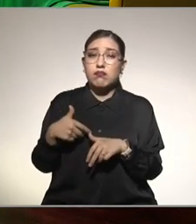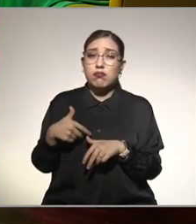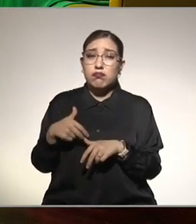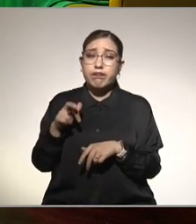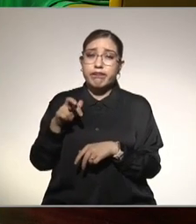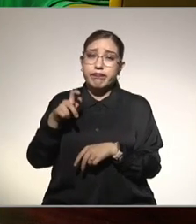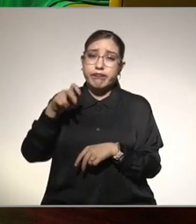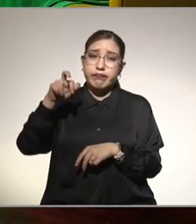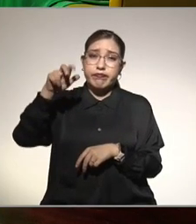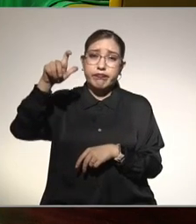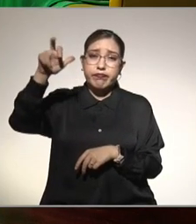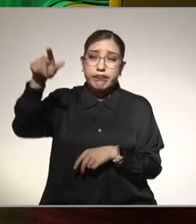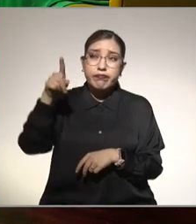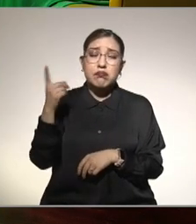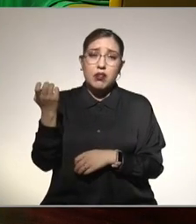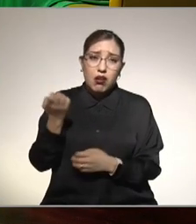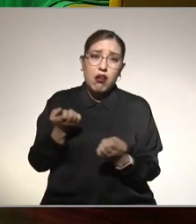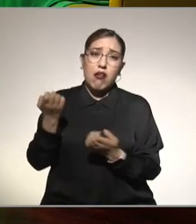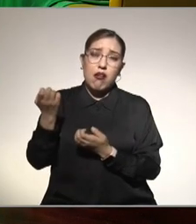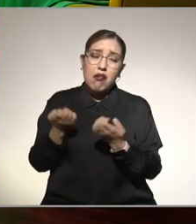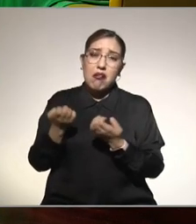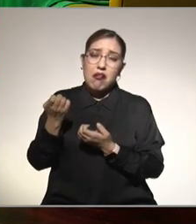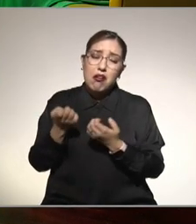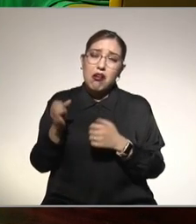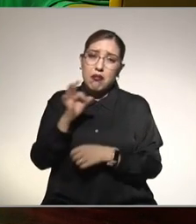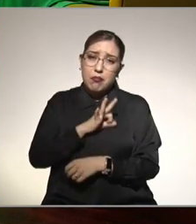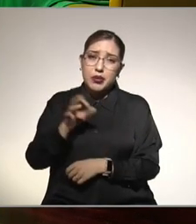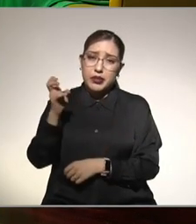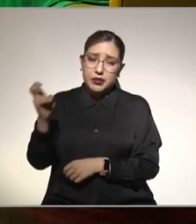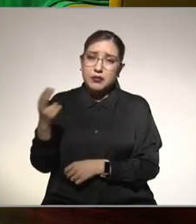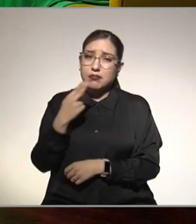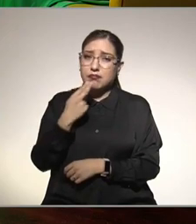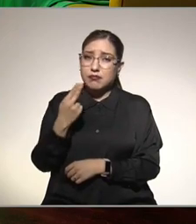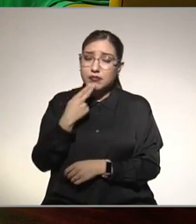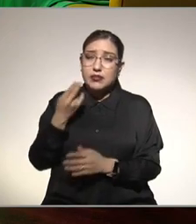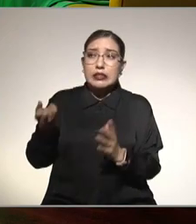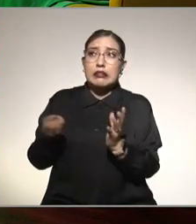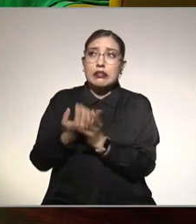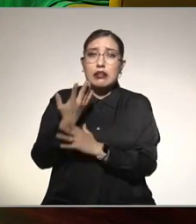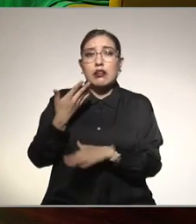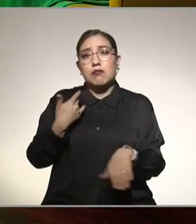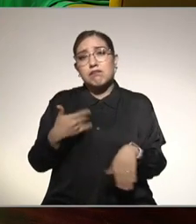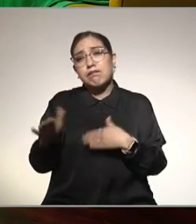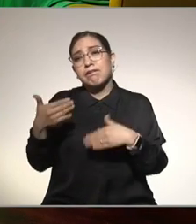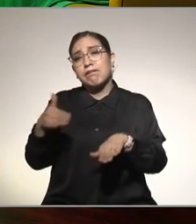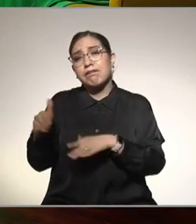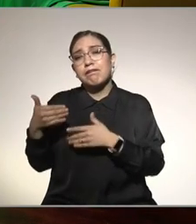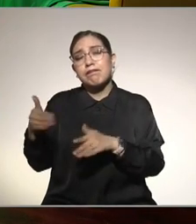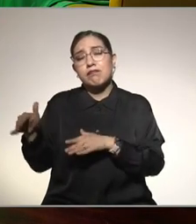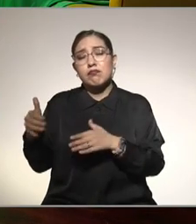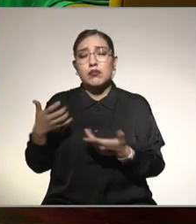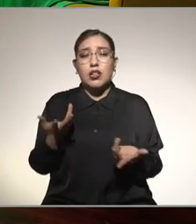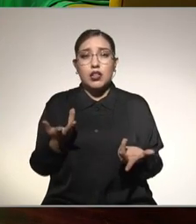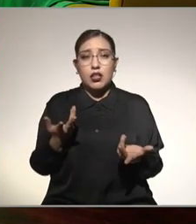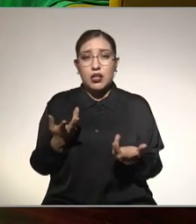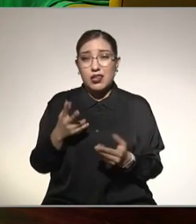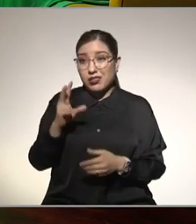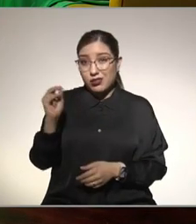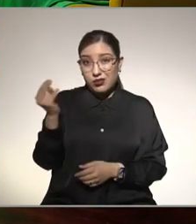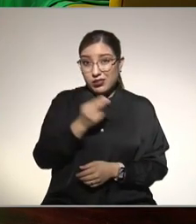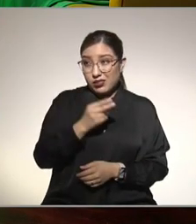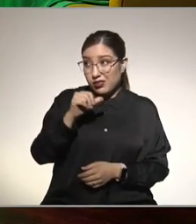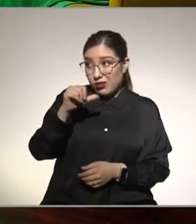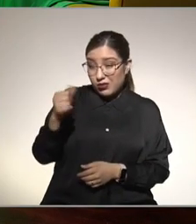tiempo y en forma constante puede empezar a servir en salir a caminar vamos no necesitamos tener un instructor